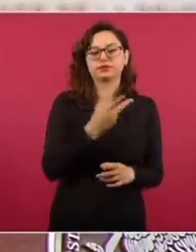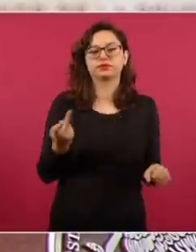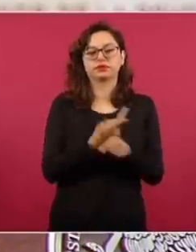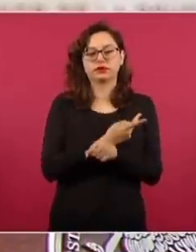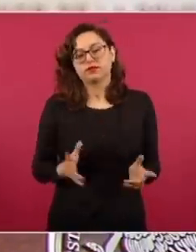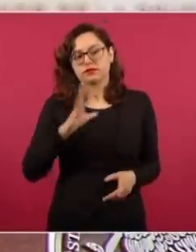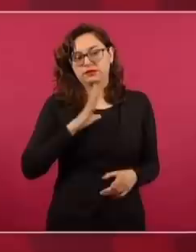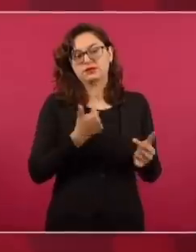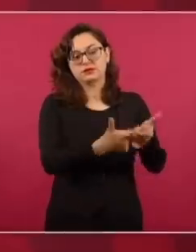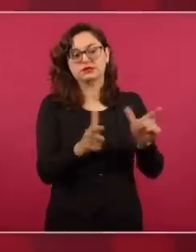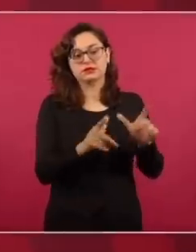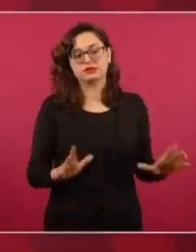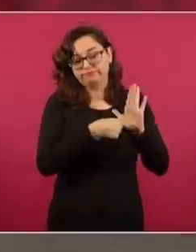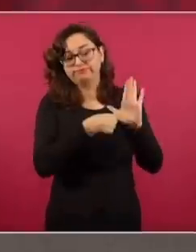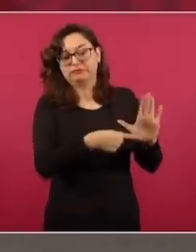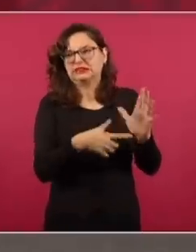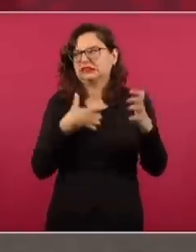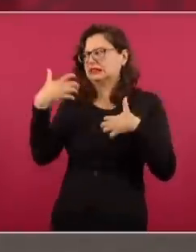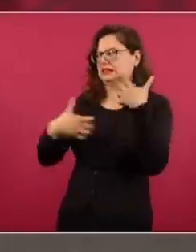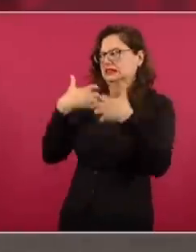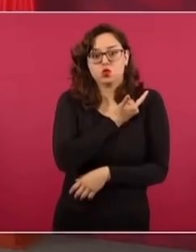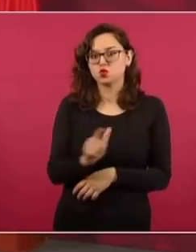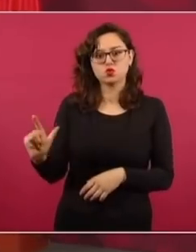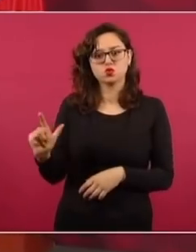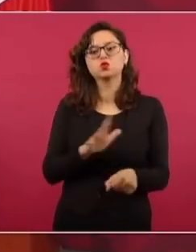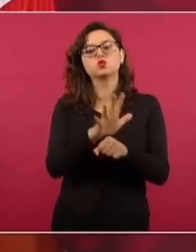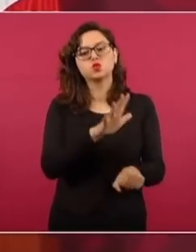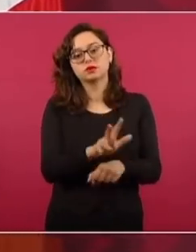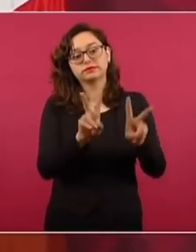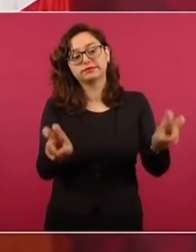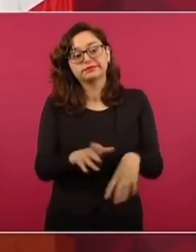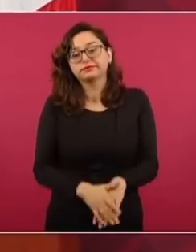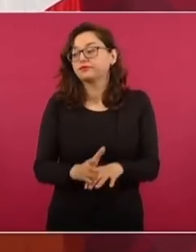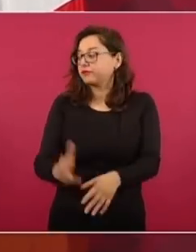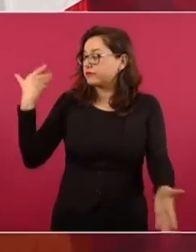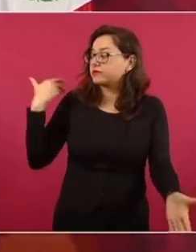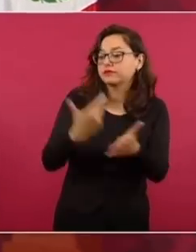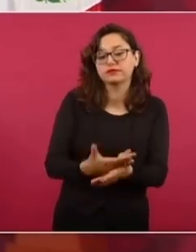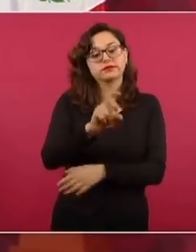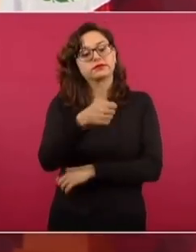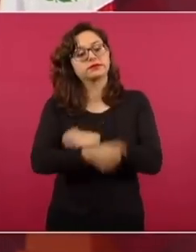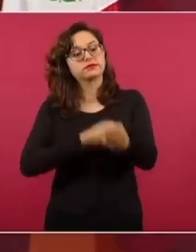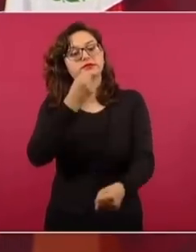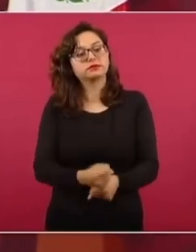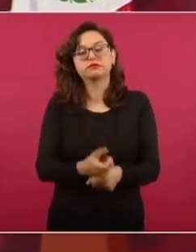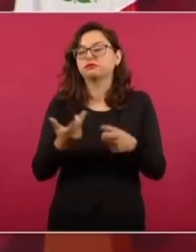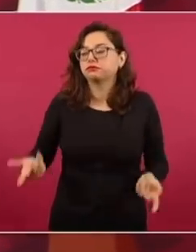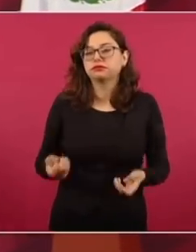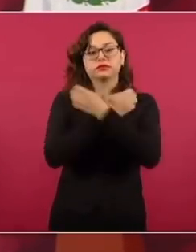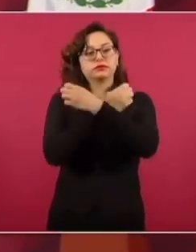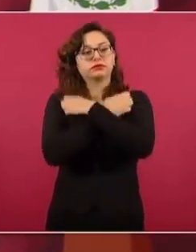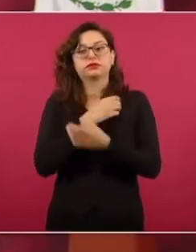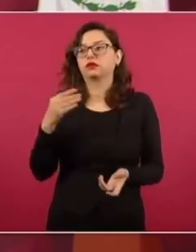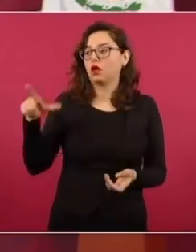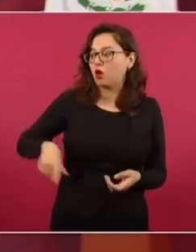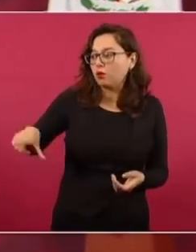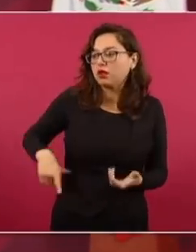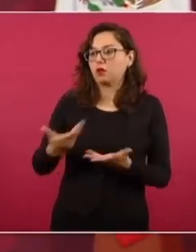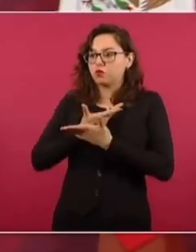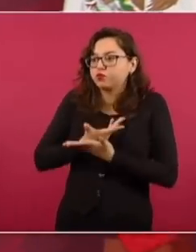los conservadores que se señalara. Es el hecho de que no invirtieron en educación pública porque querían privatizar la salud,